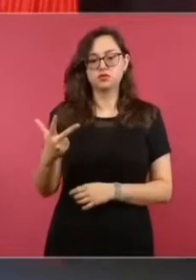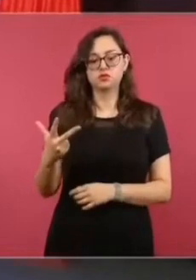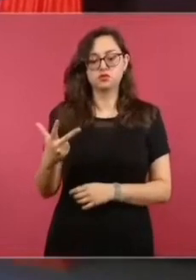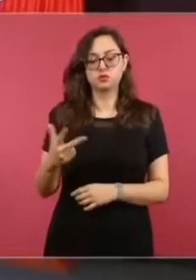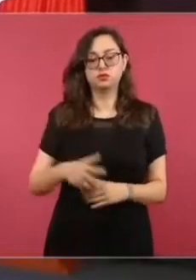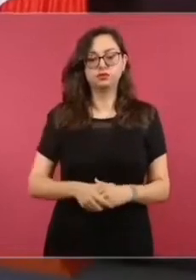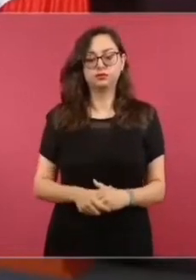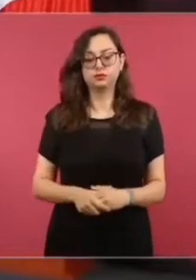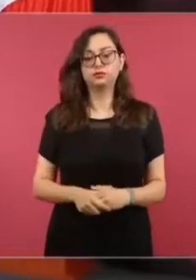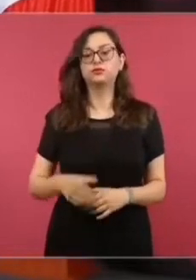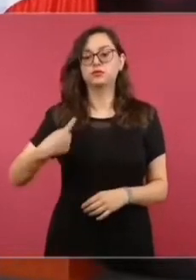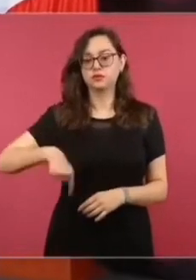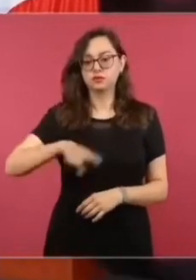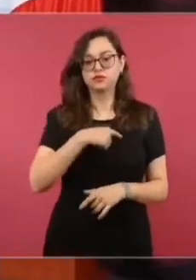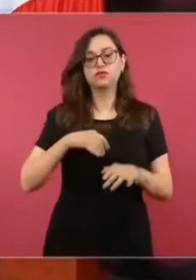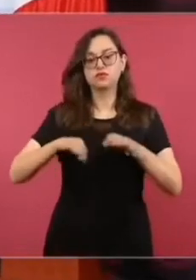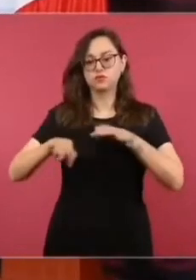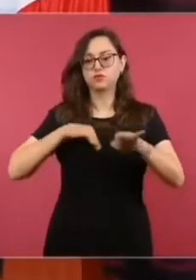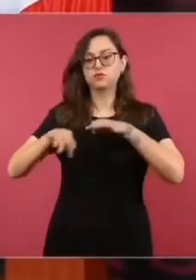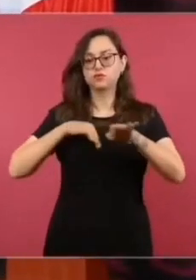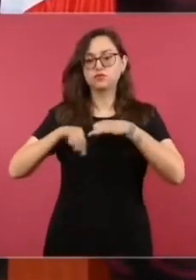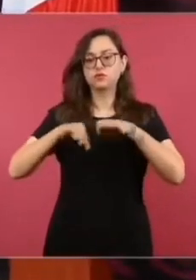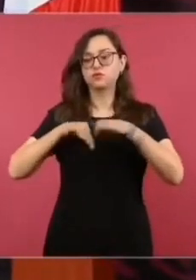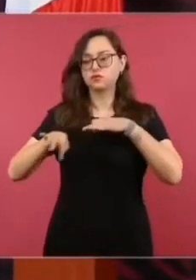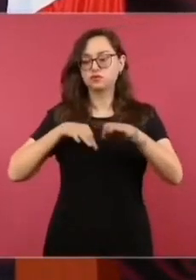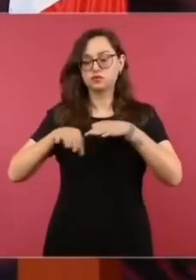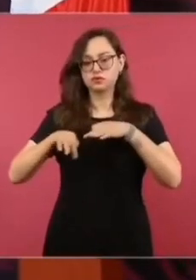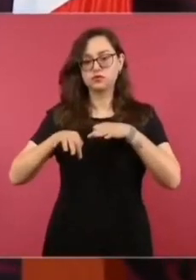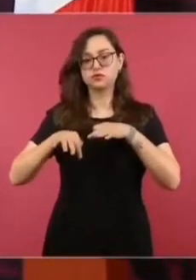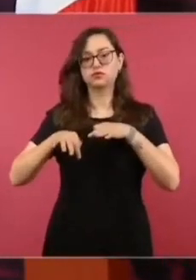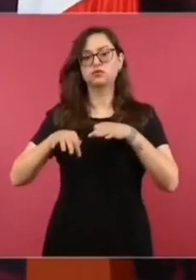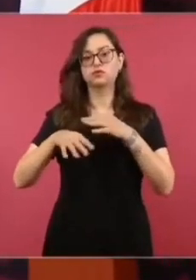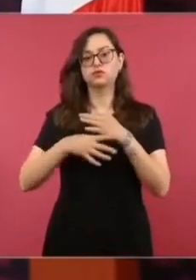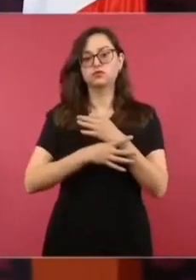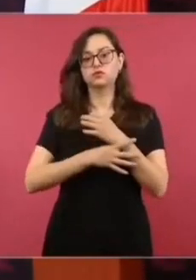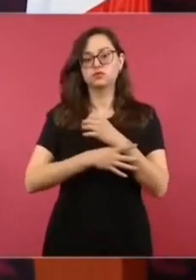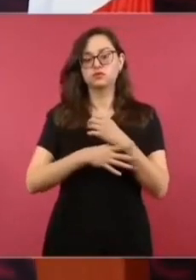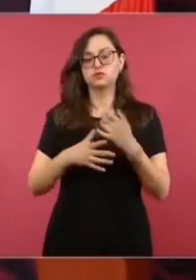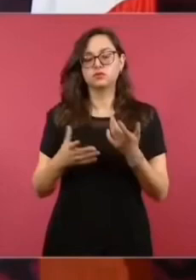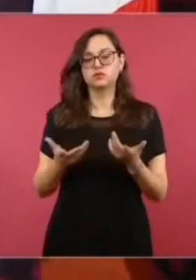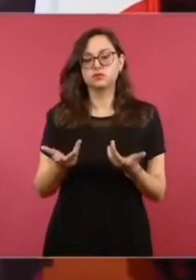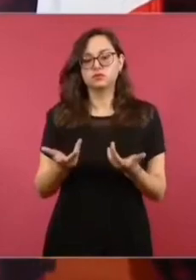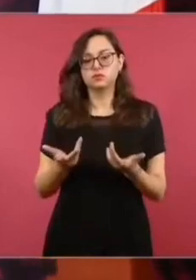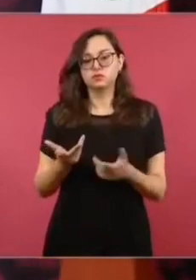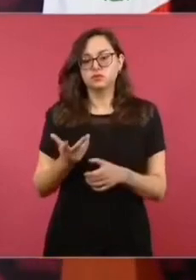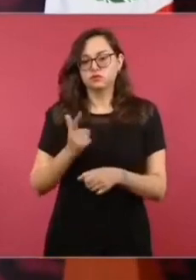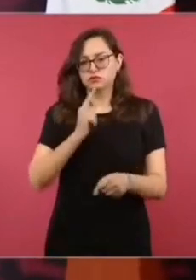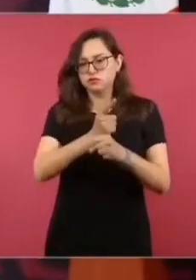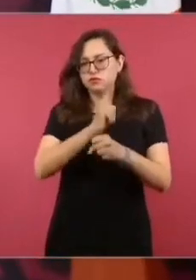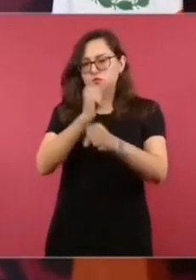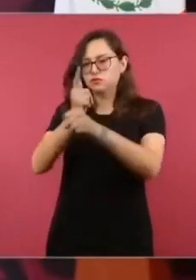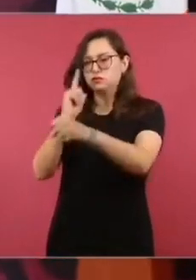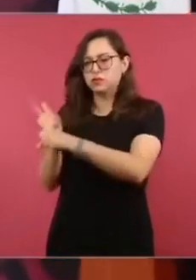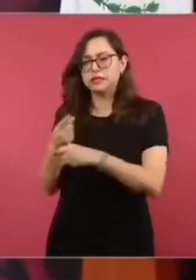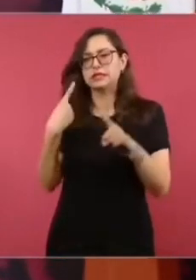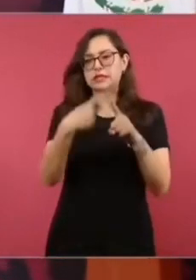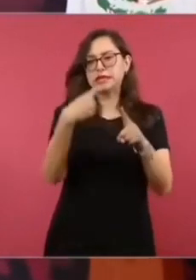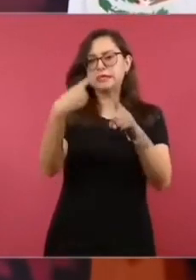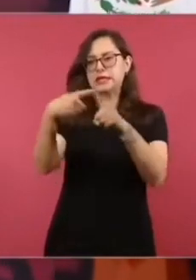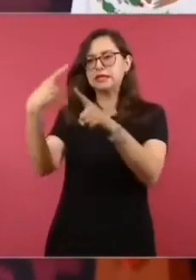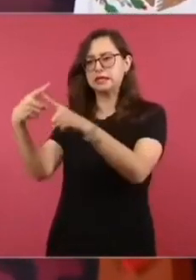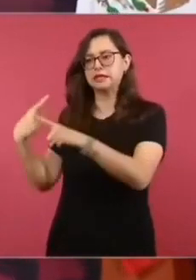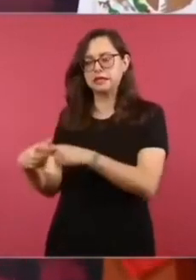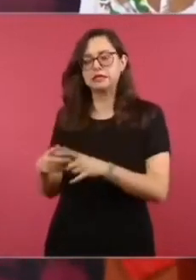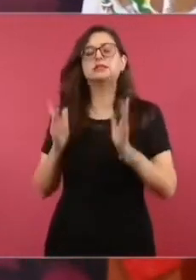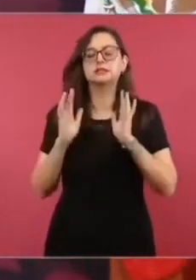trabajando en eso, ya se tiene la identidad de algunos de